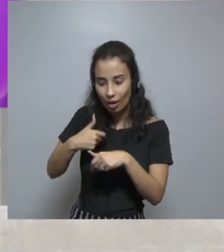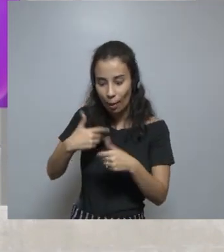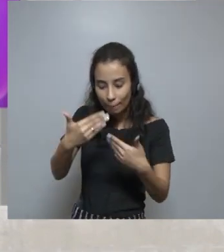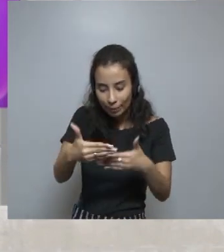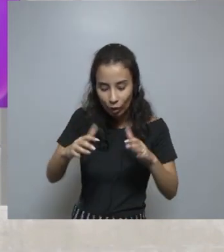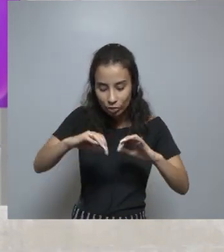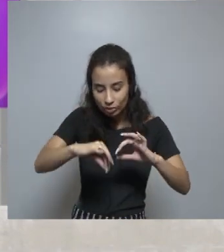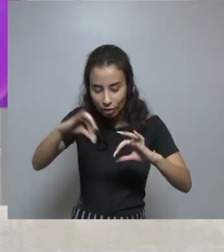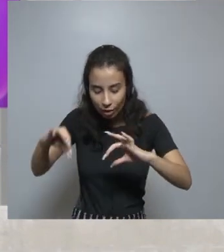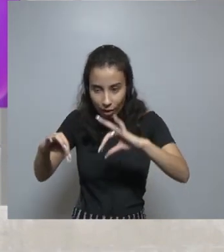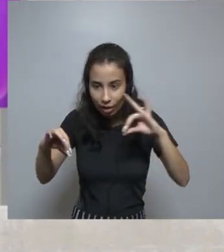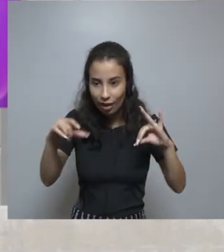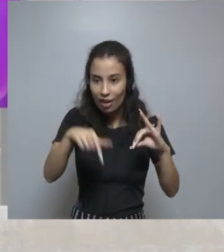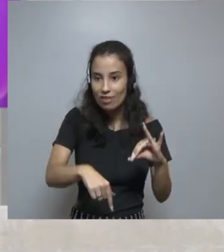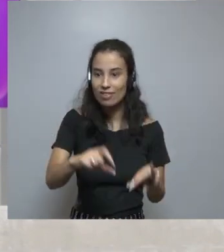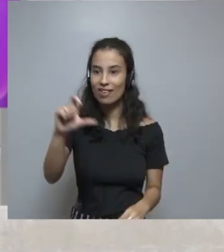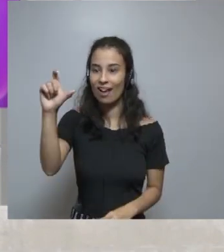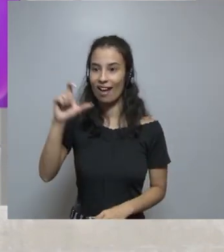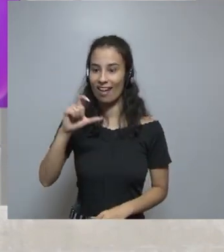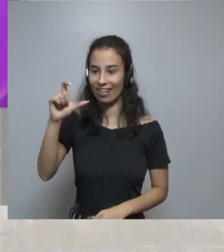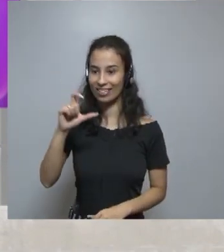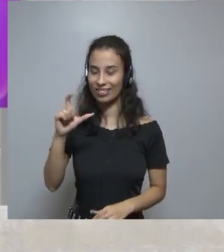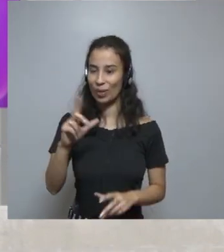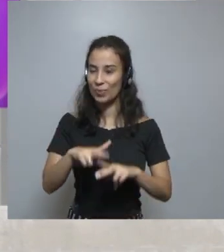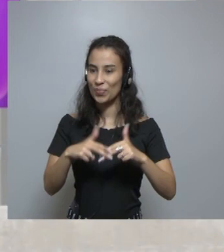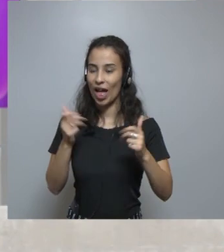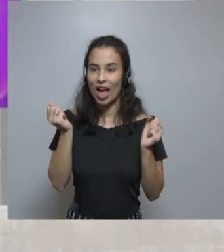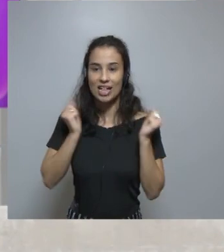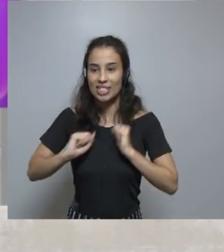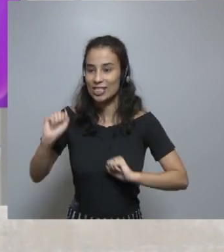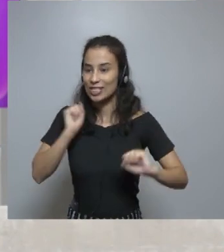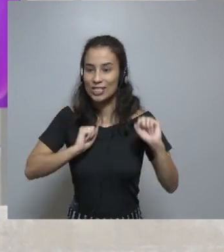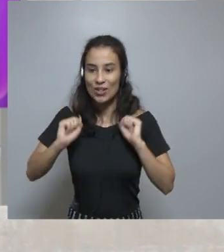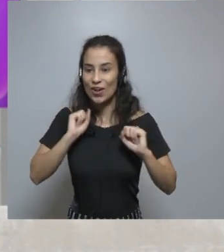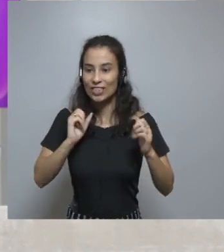el momento de abrir el sobre con su tarjeta.